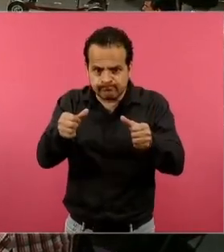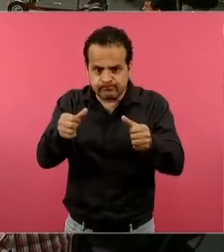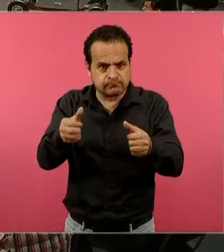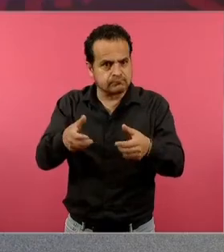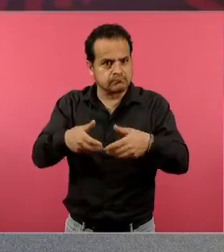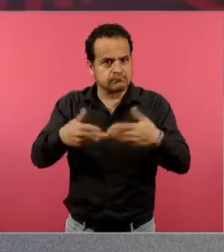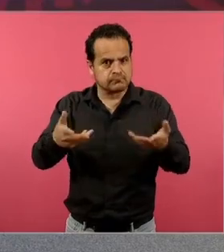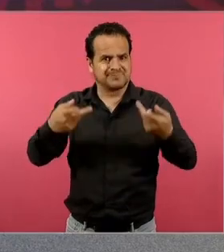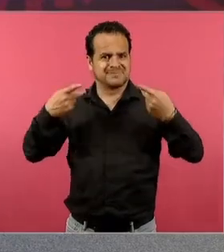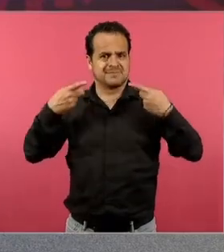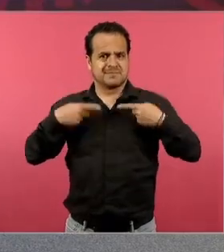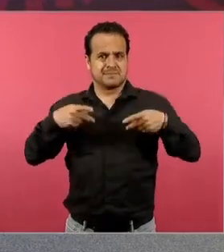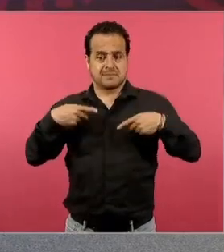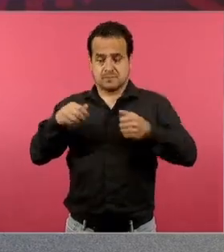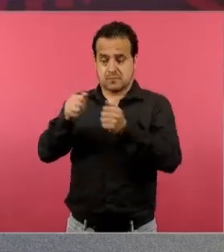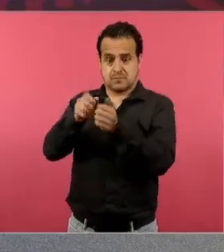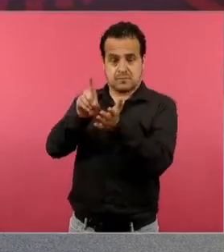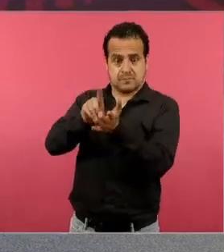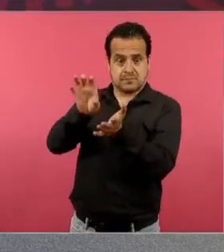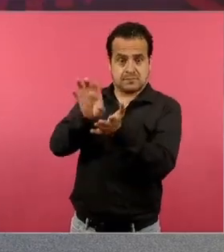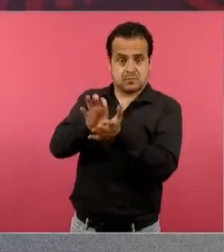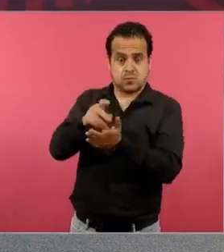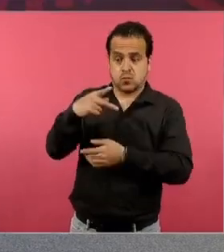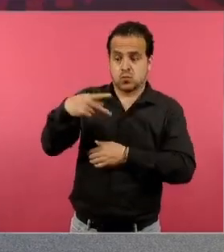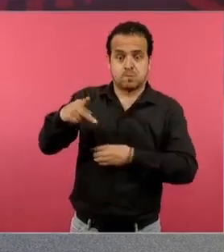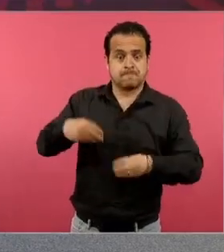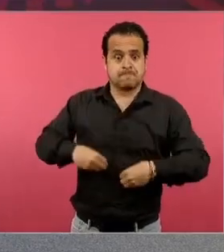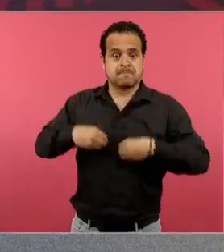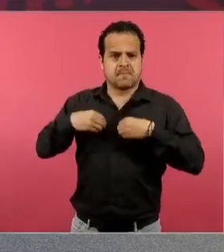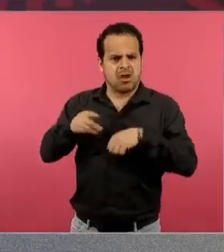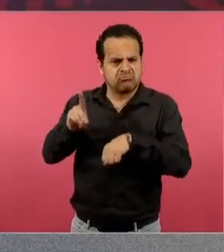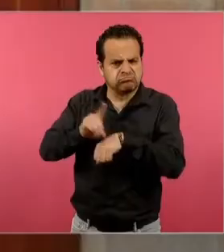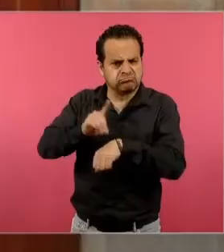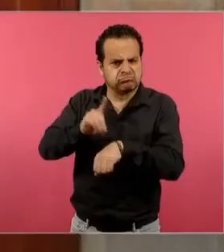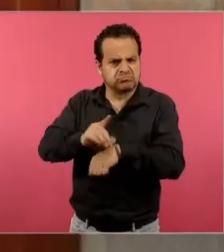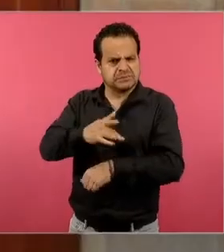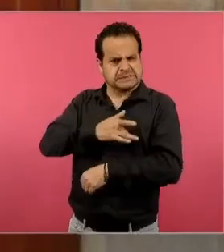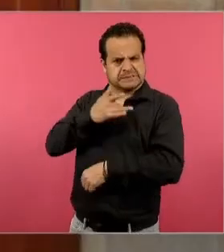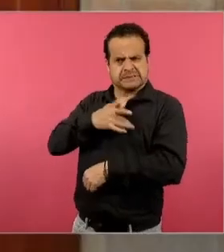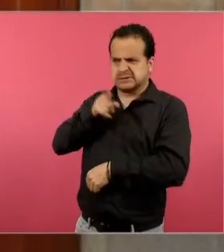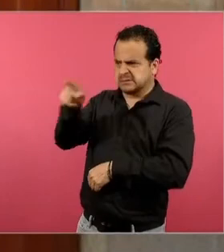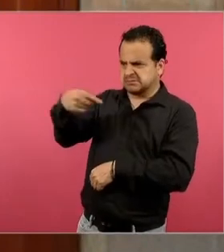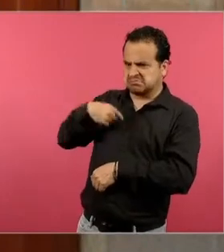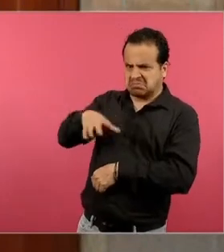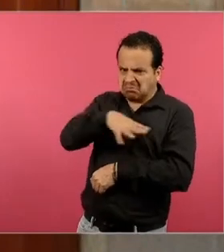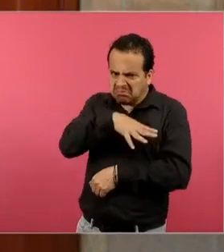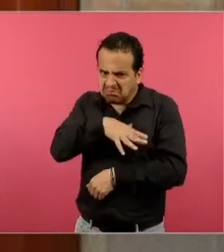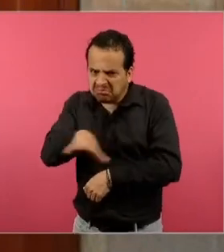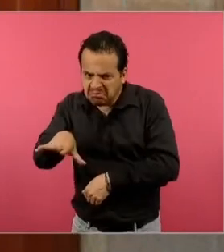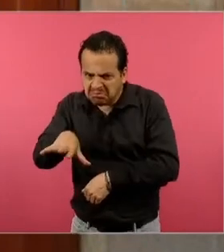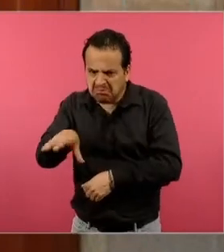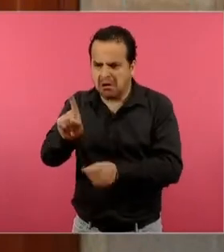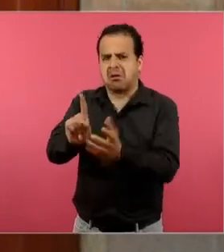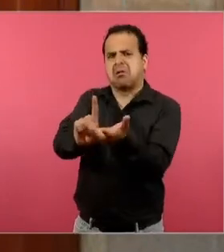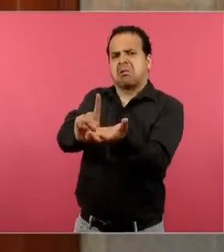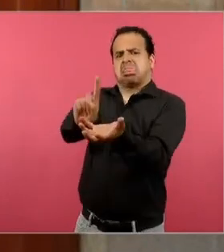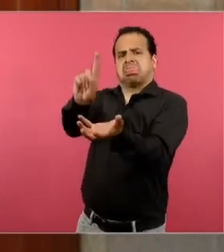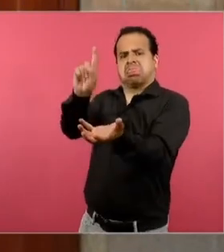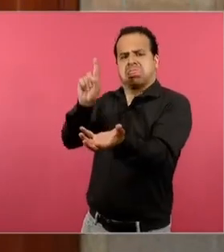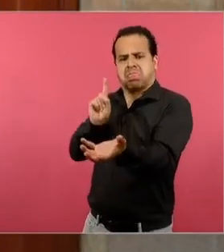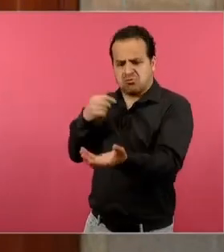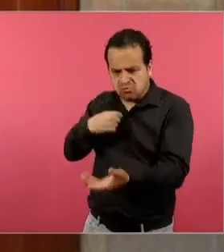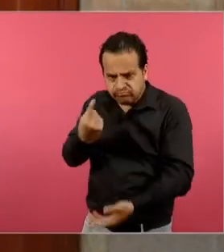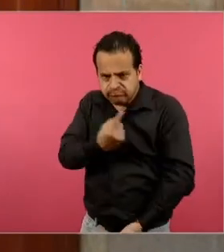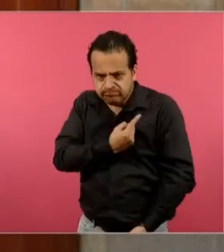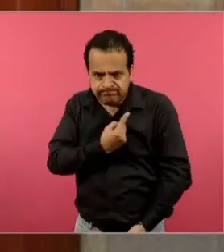de personas con discapacidad han vivido, el rechazo, la segregación, el aislamiento. Es una problemática que hemos